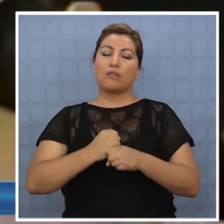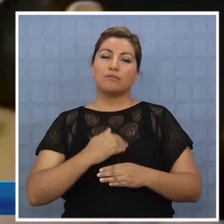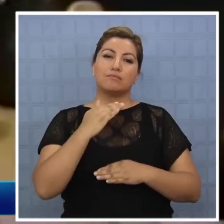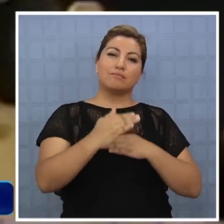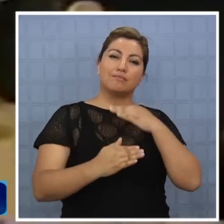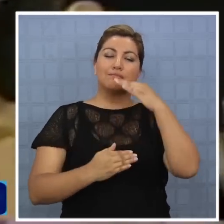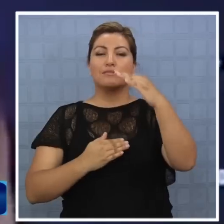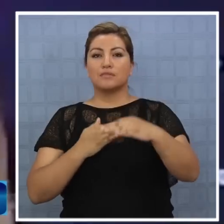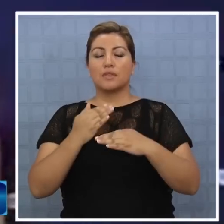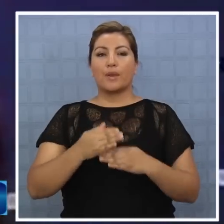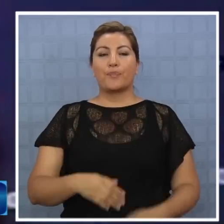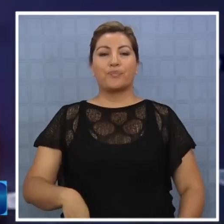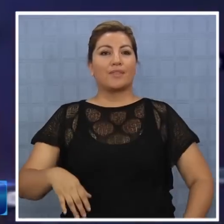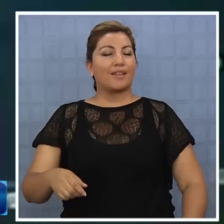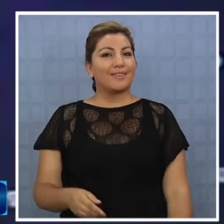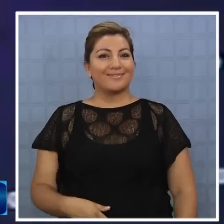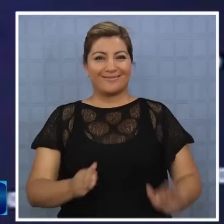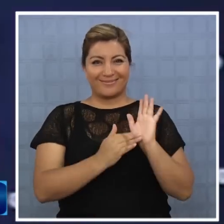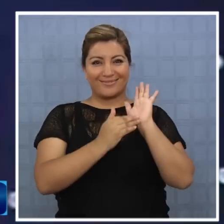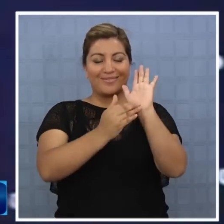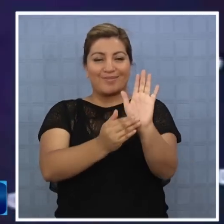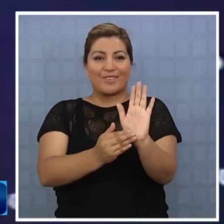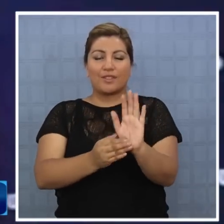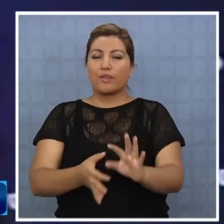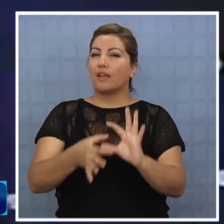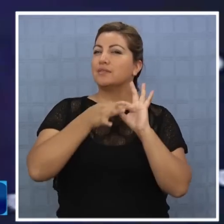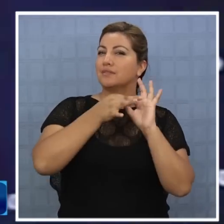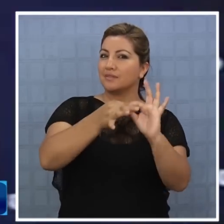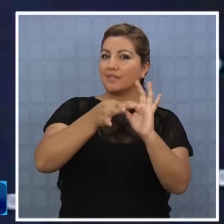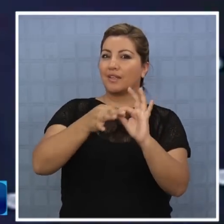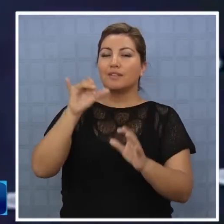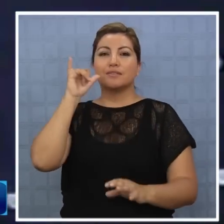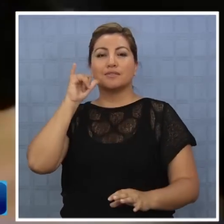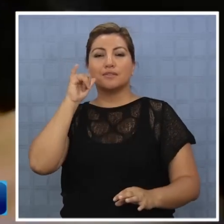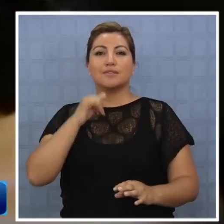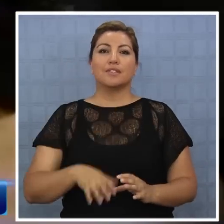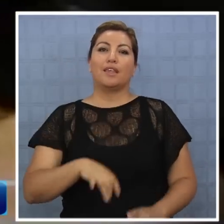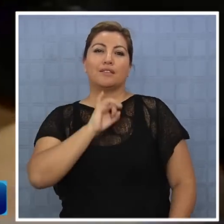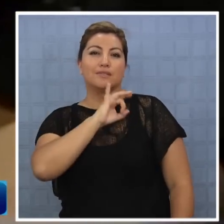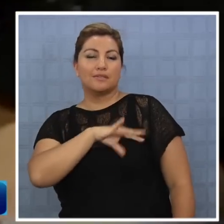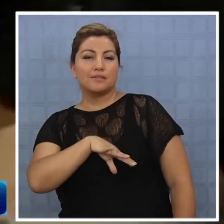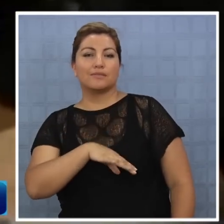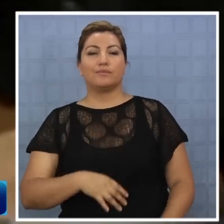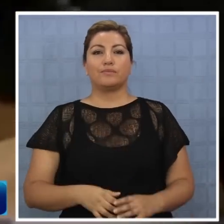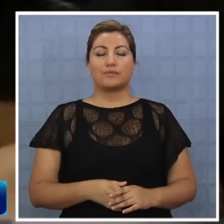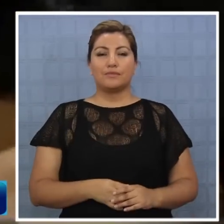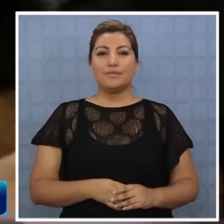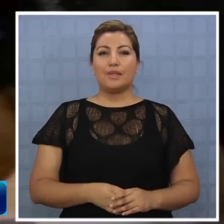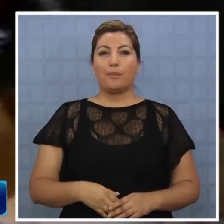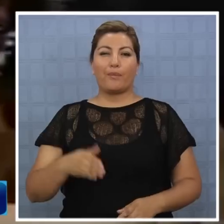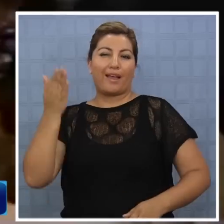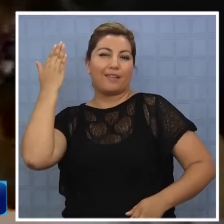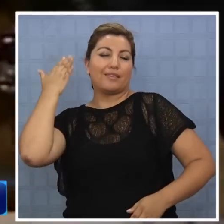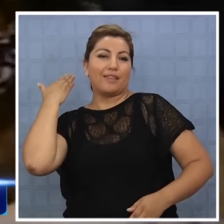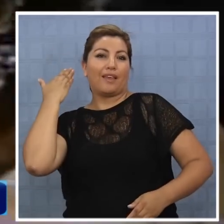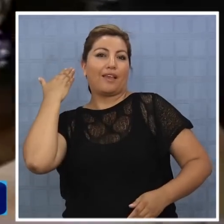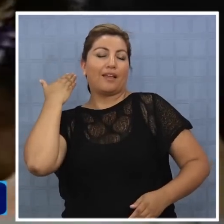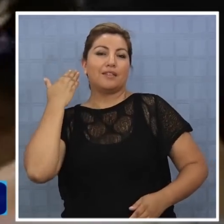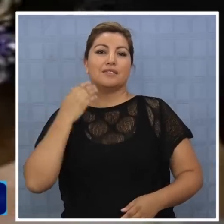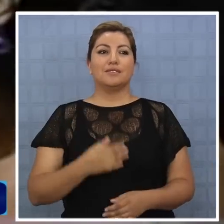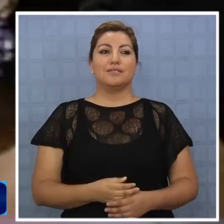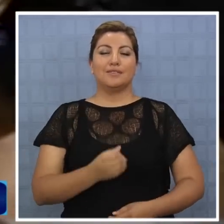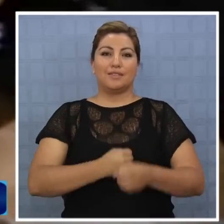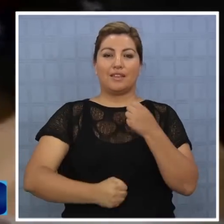40 años de trayectoria, se mostró agradecida de la relación que ha tenido con nuestro país desde